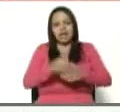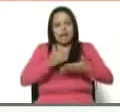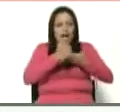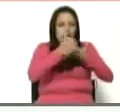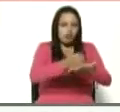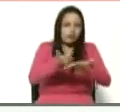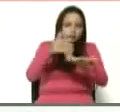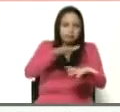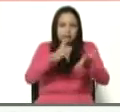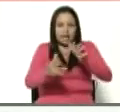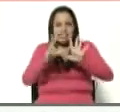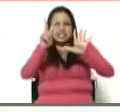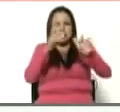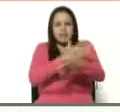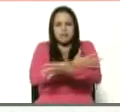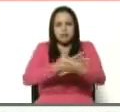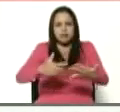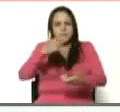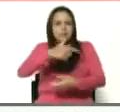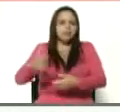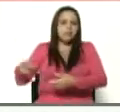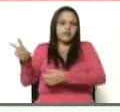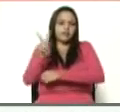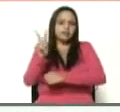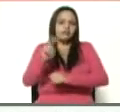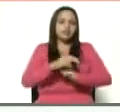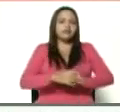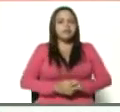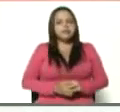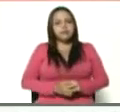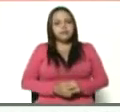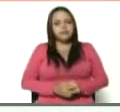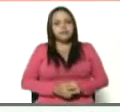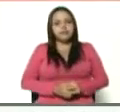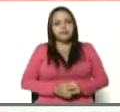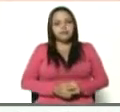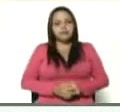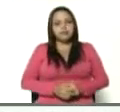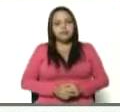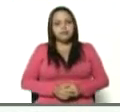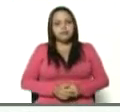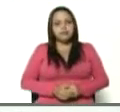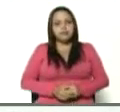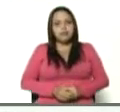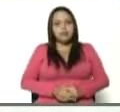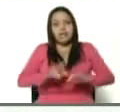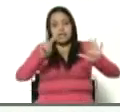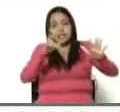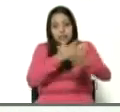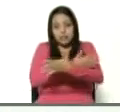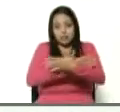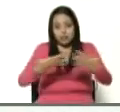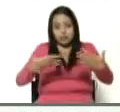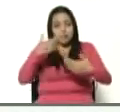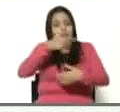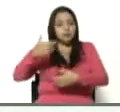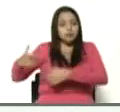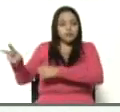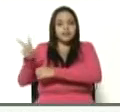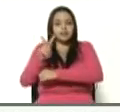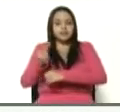aproximadamente a 7 millones de venezolanos y venezolanas. 7 millones de venezolanos y venezolanas.